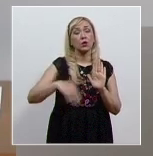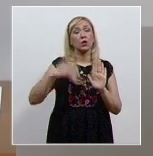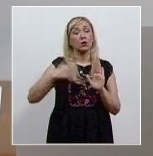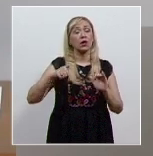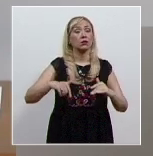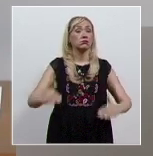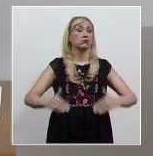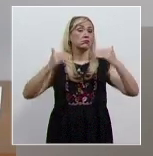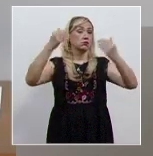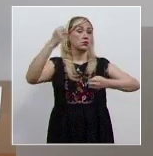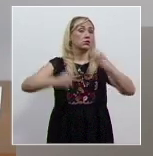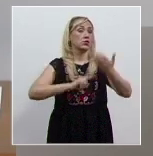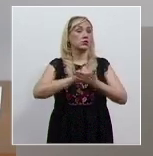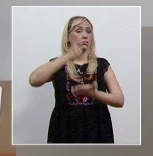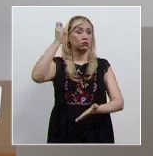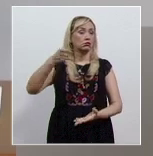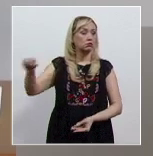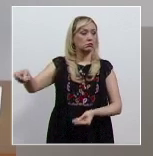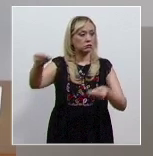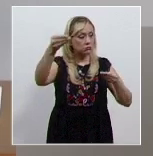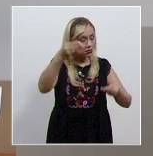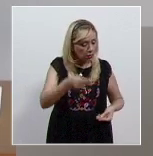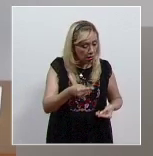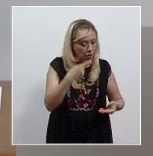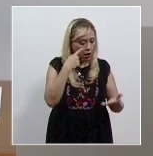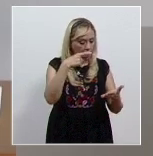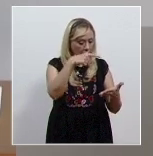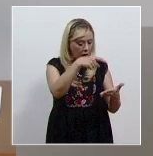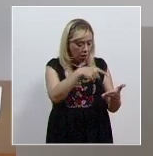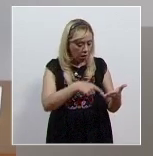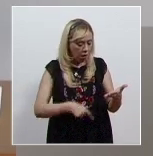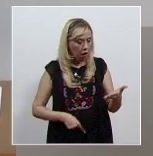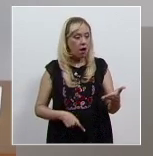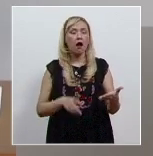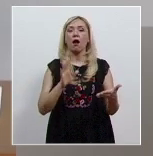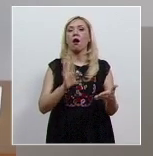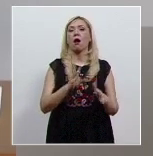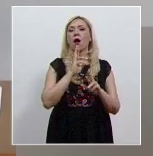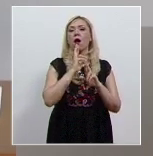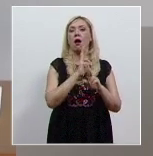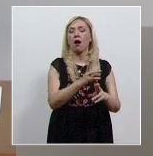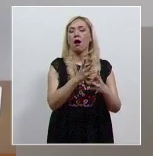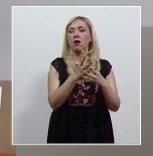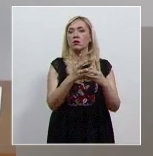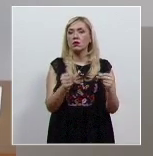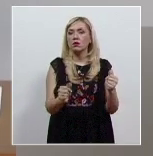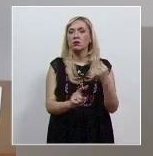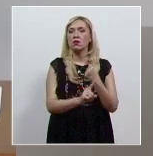tribunal y resuelven los asuntos en torno a